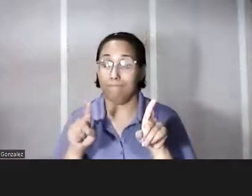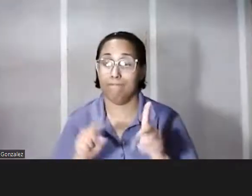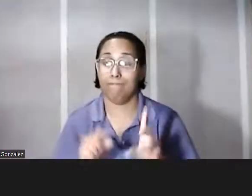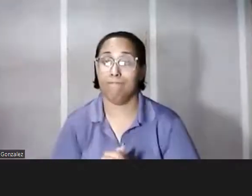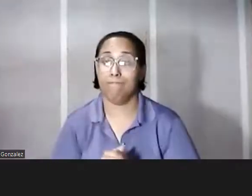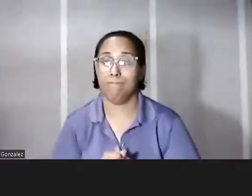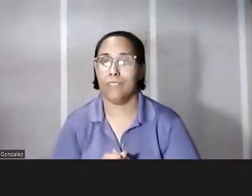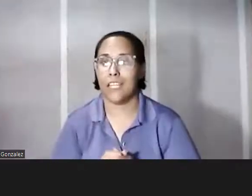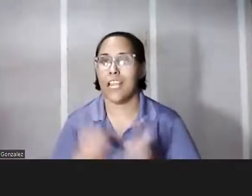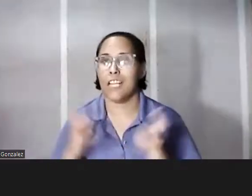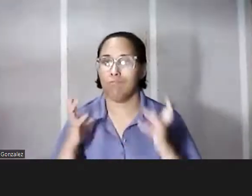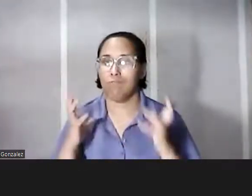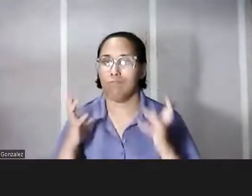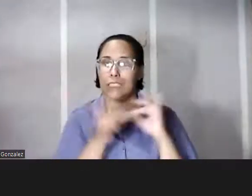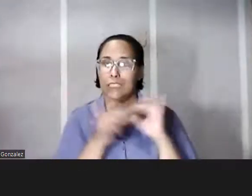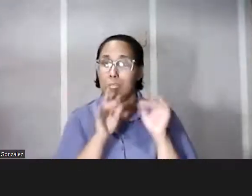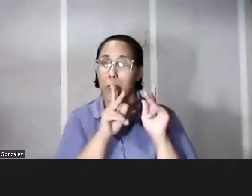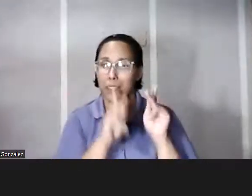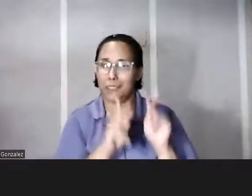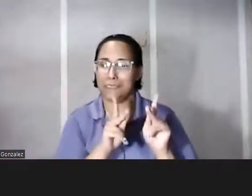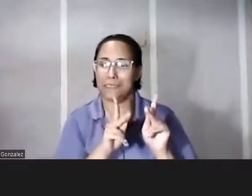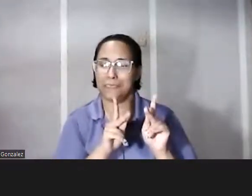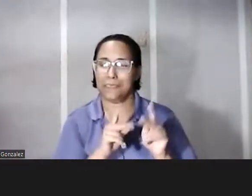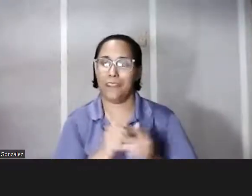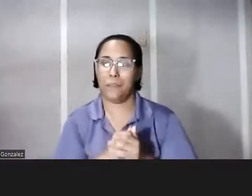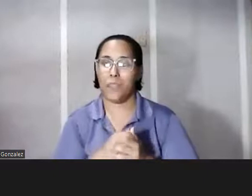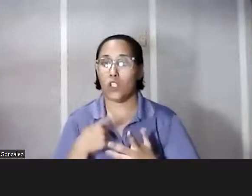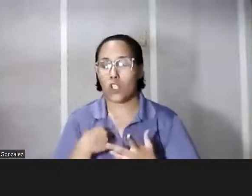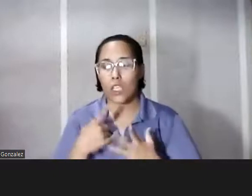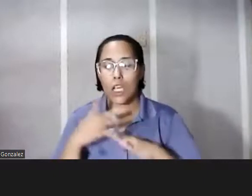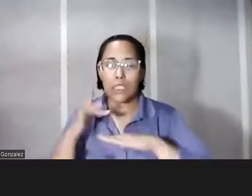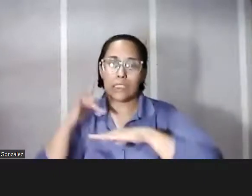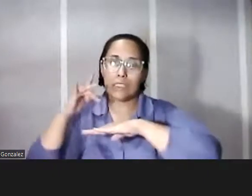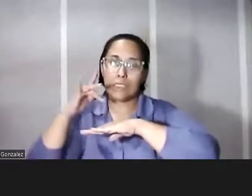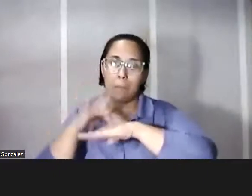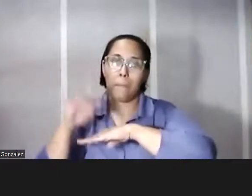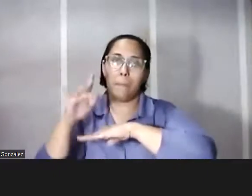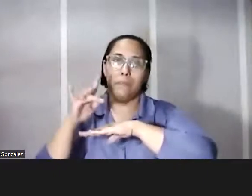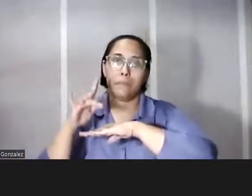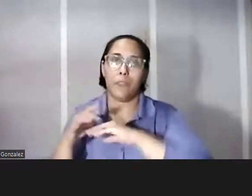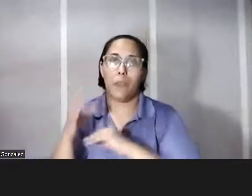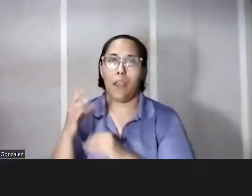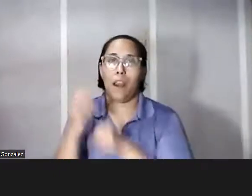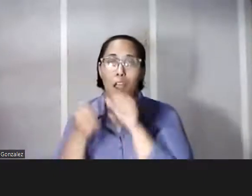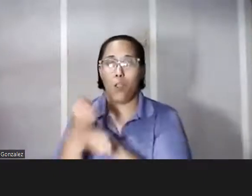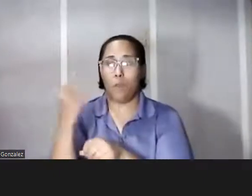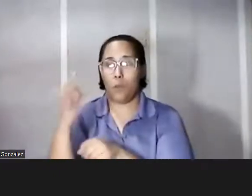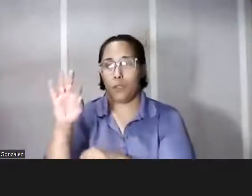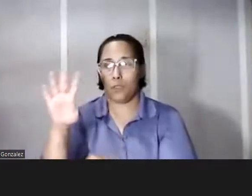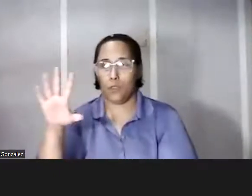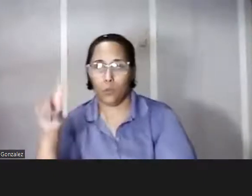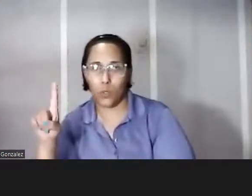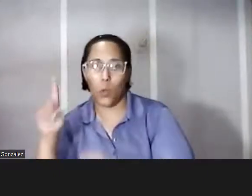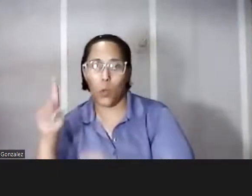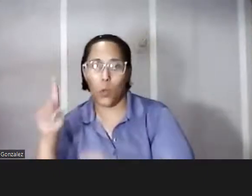quizás le puedo comentar a la persona que ya desde temprano en el año 1951 cuando se